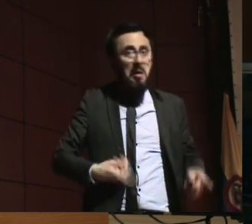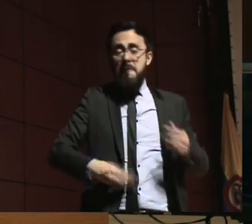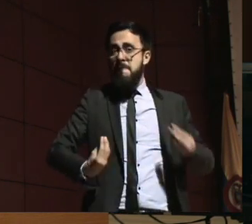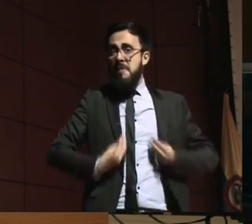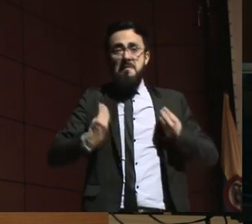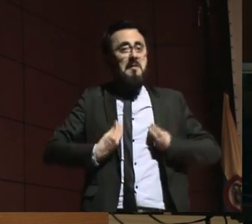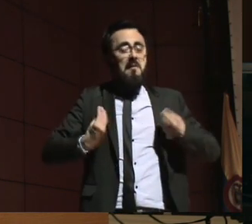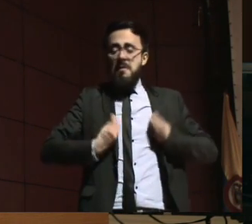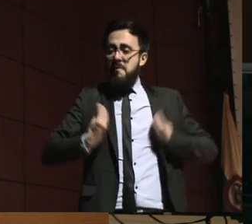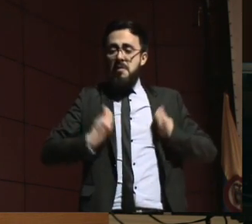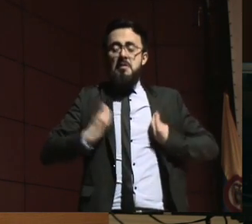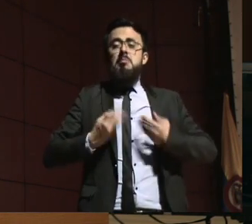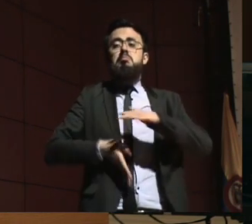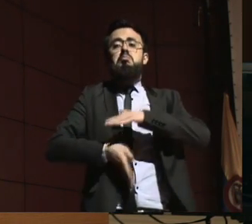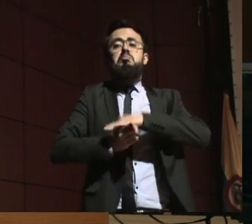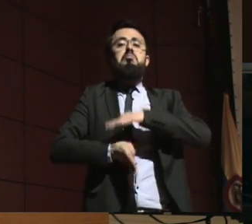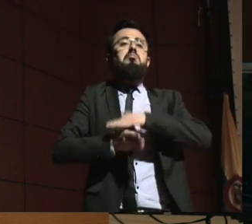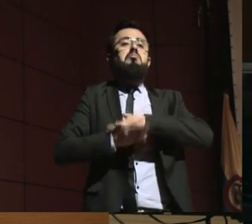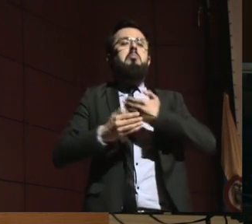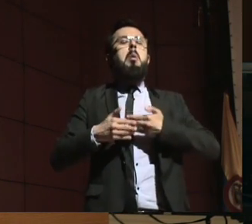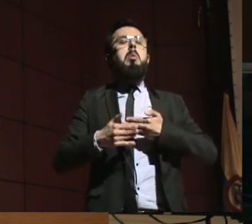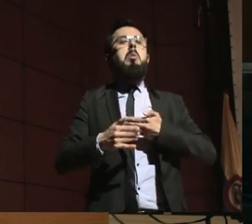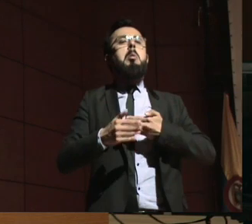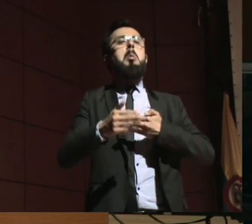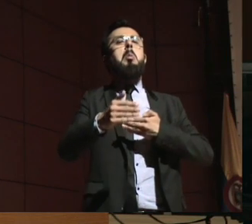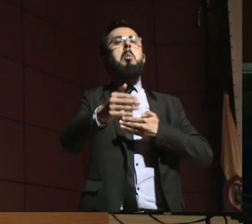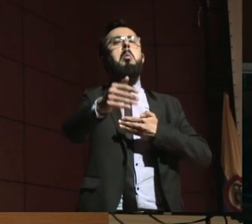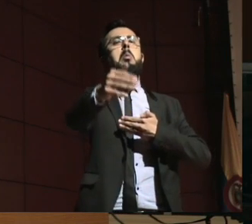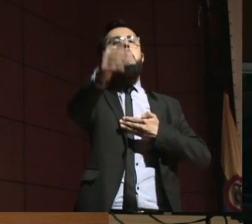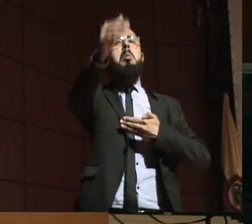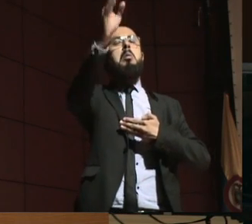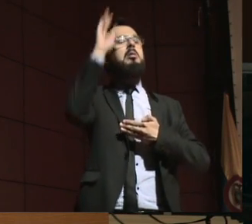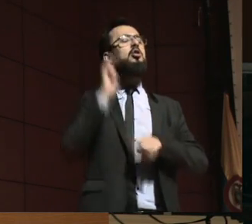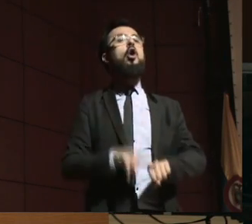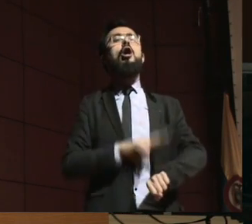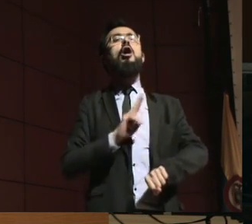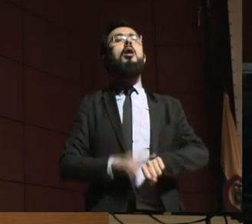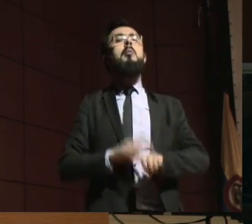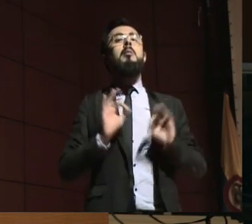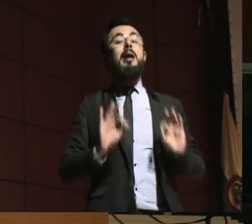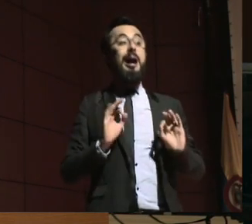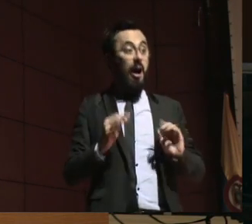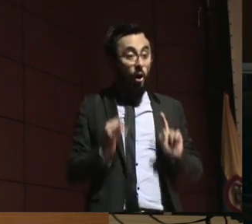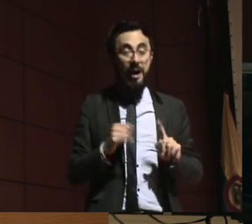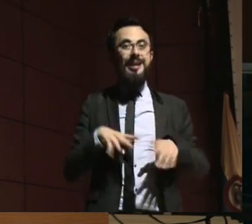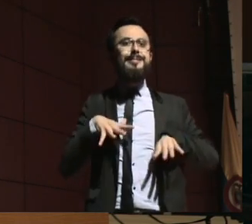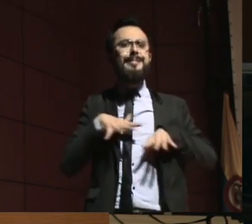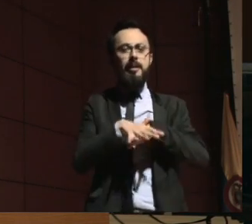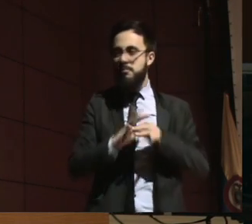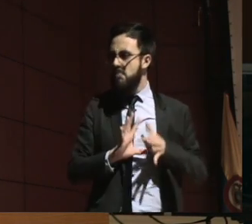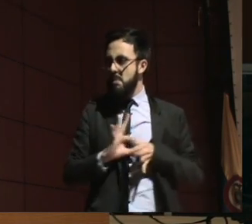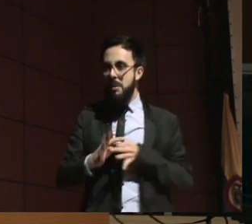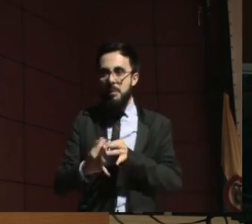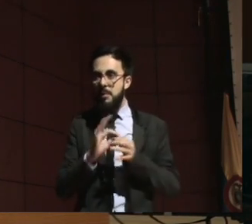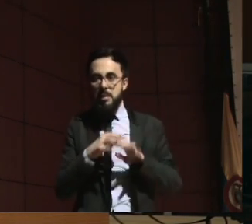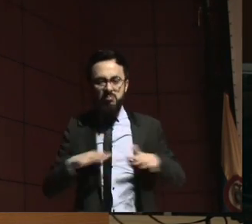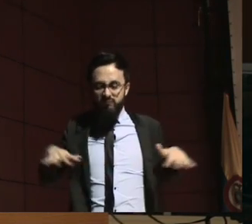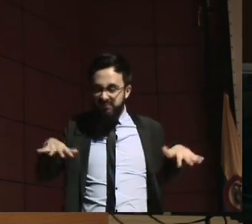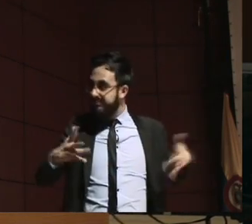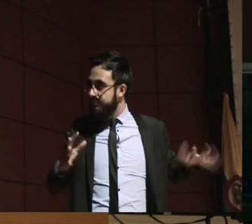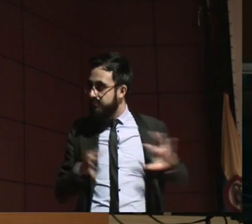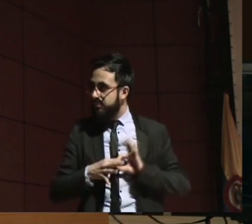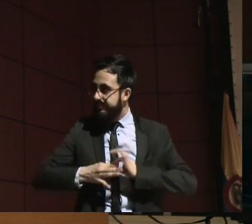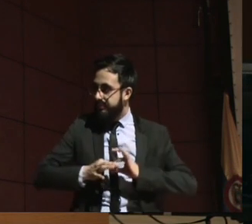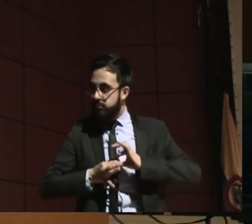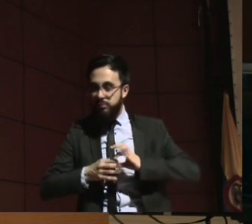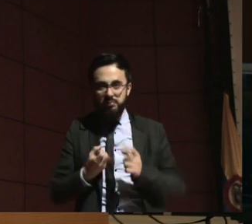esos sistemas y esas redes de apoyo para su vida, para que pueda continuar. Otra persona también va a poder tener la capacidad